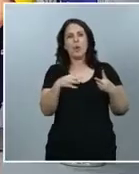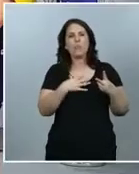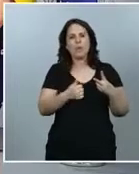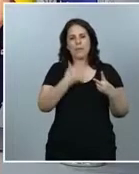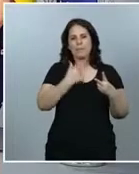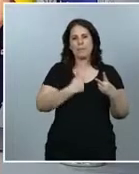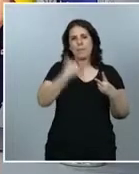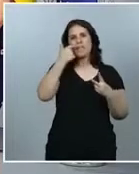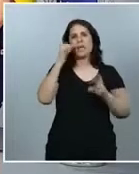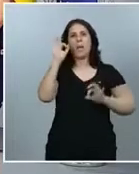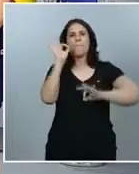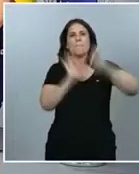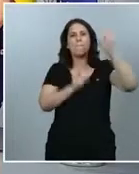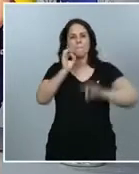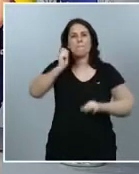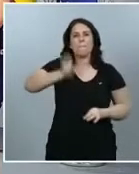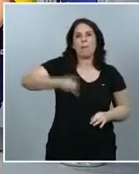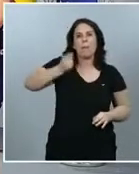enfermedad en niños?